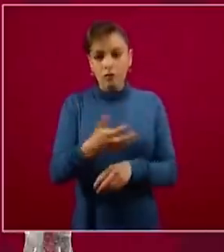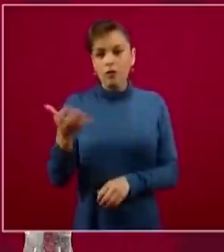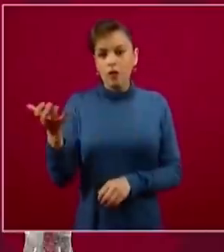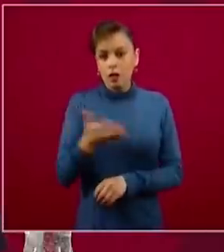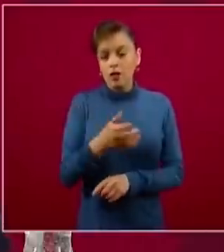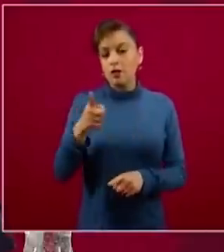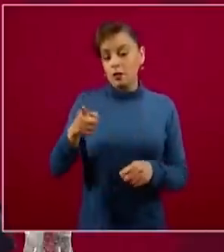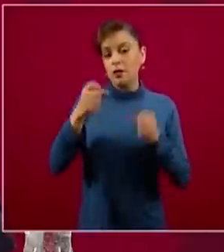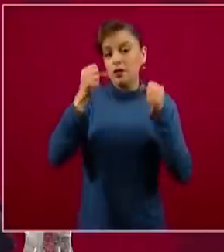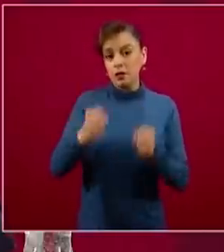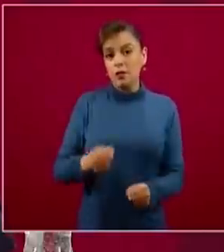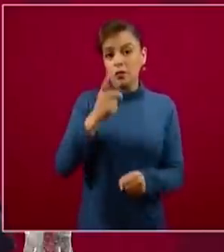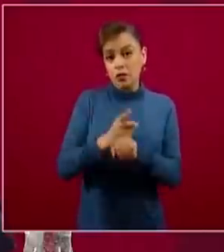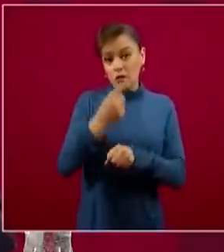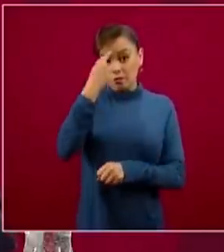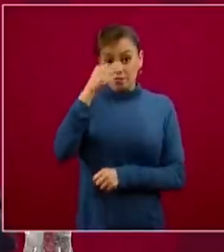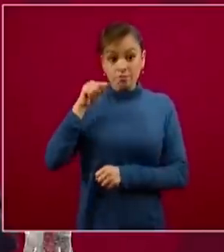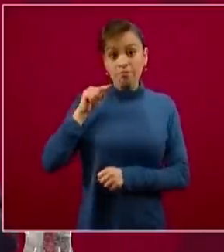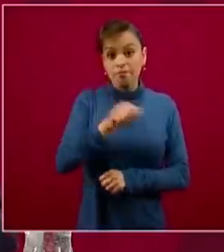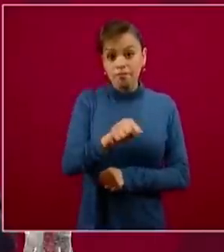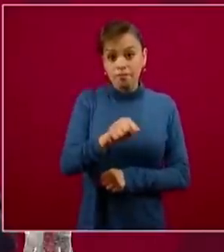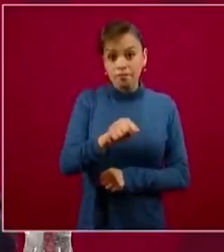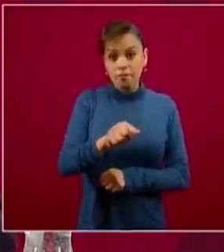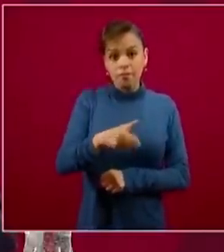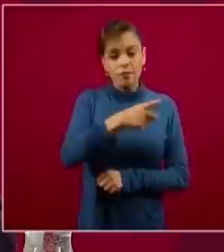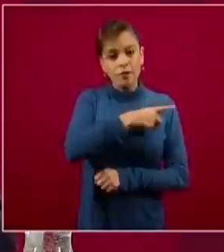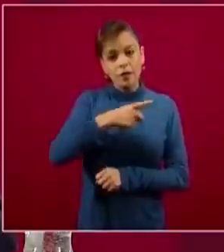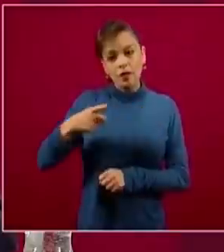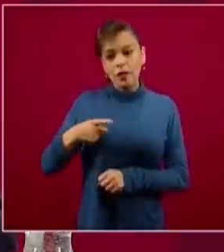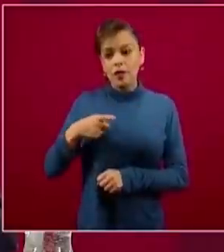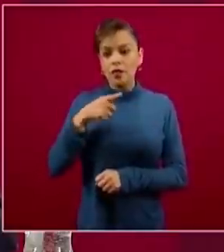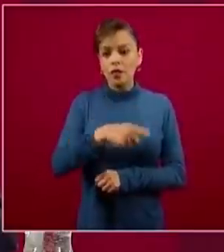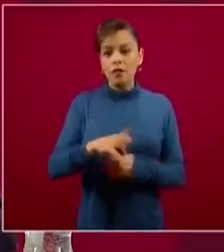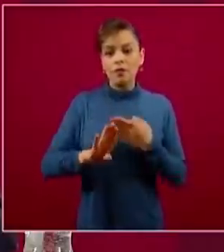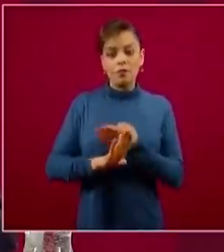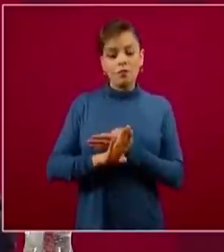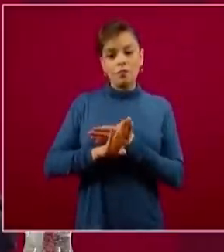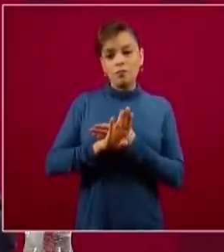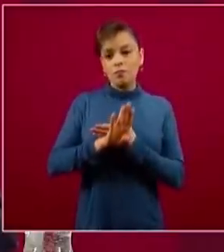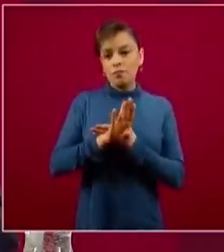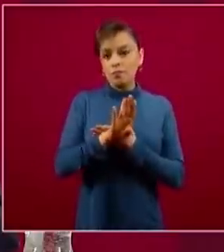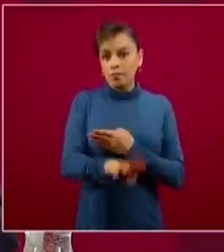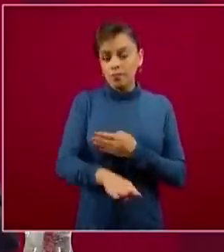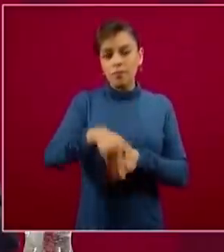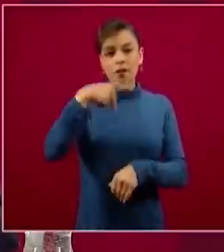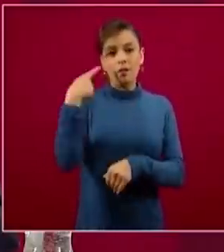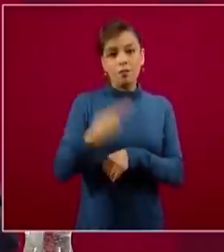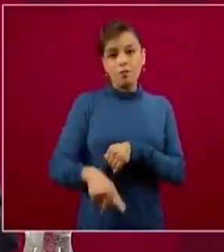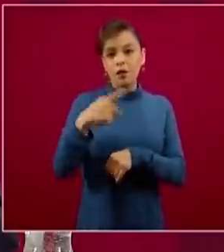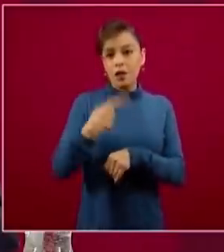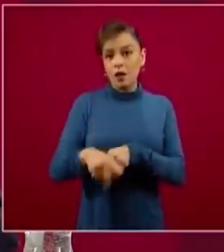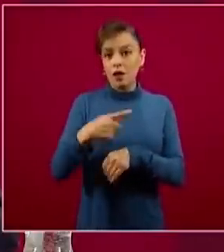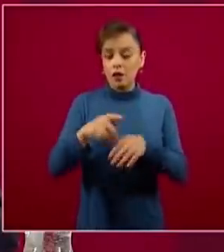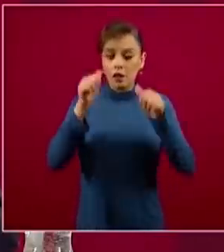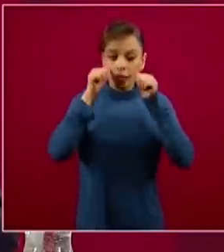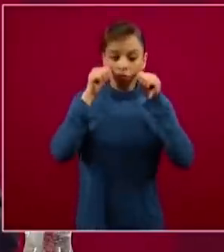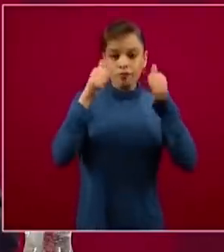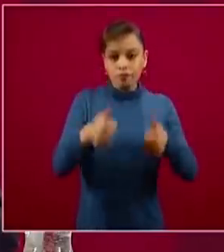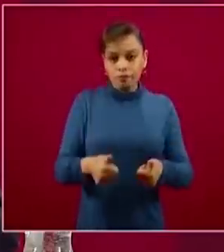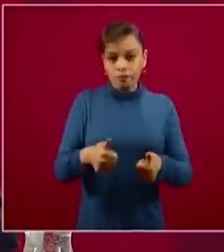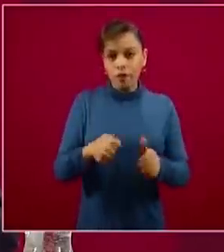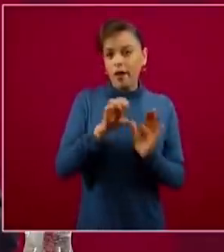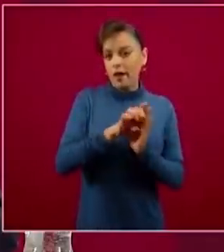seguros. Es preferente que ustedes se abstengan de practicar los procedimientos más riesgosos, en particular la